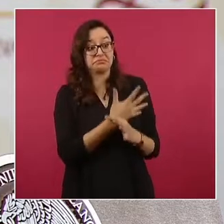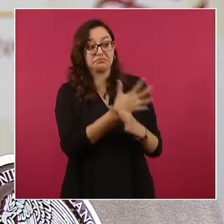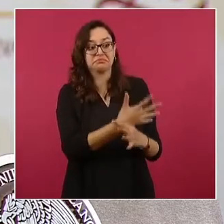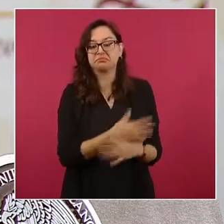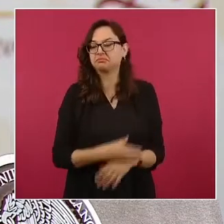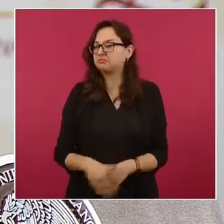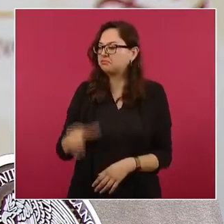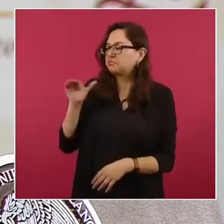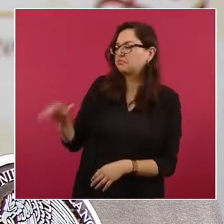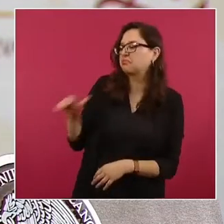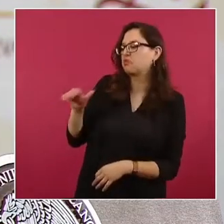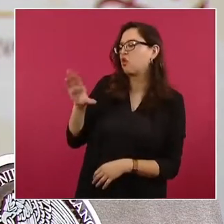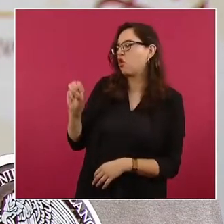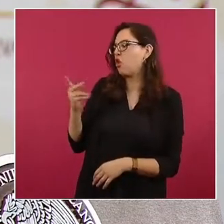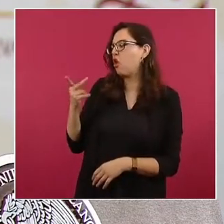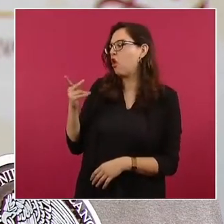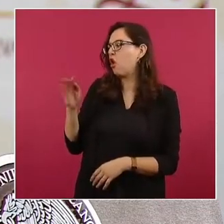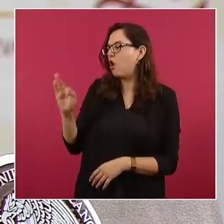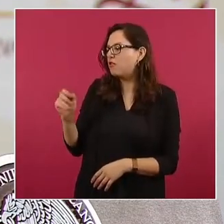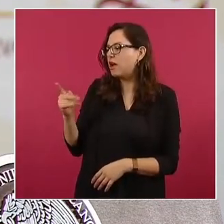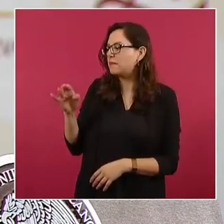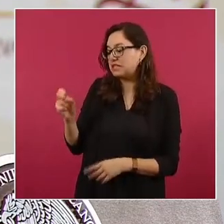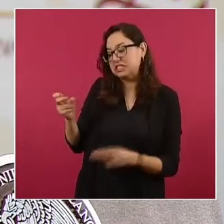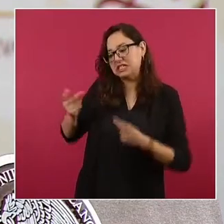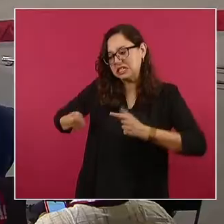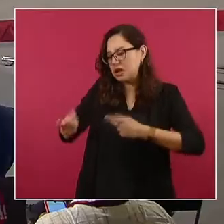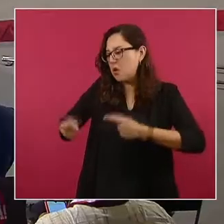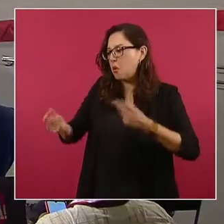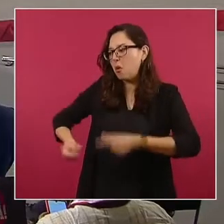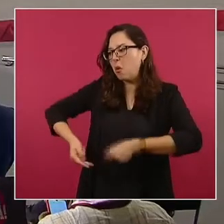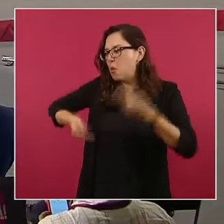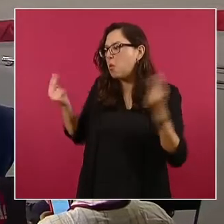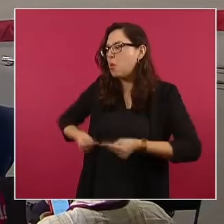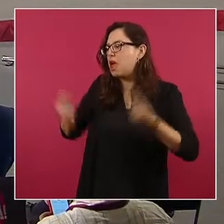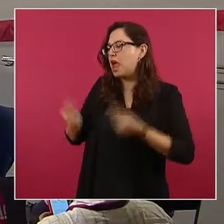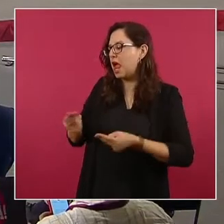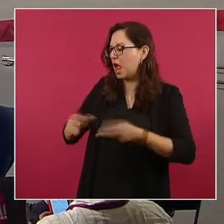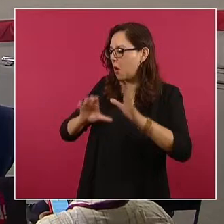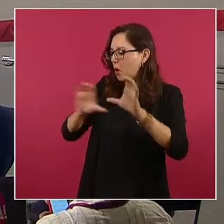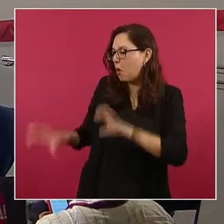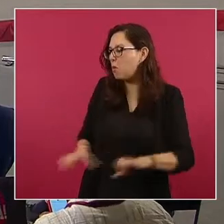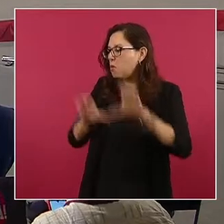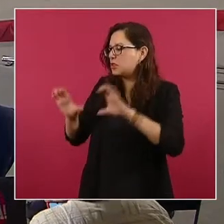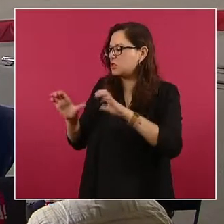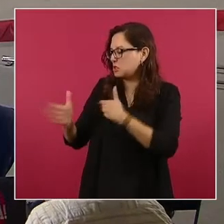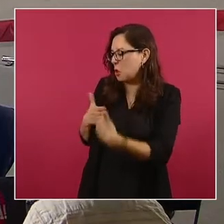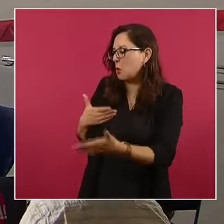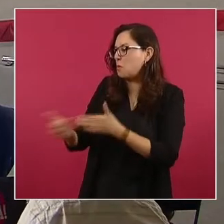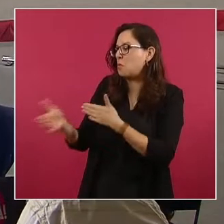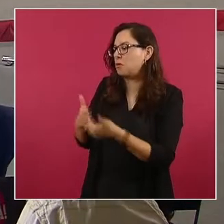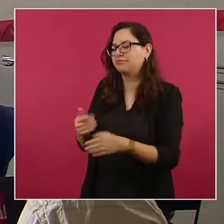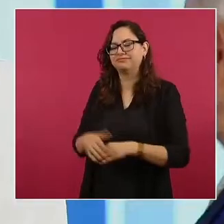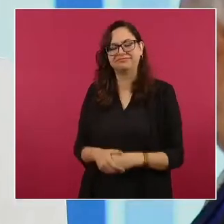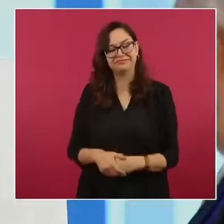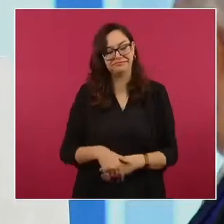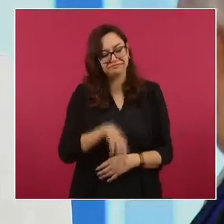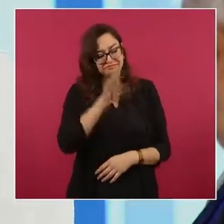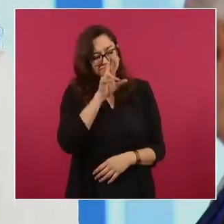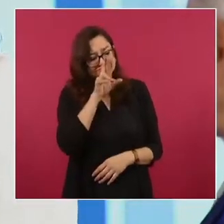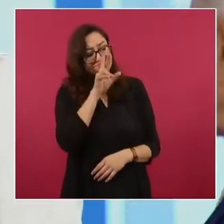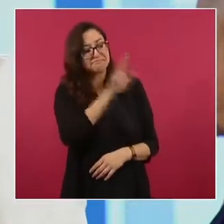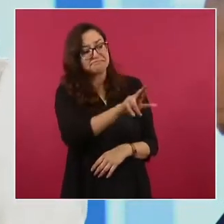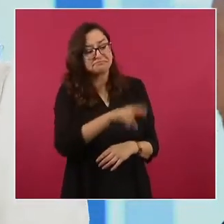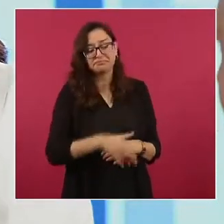digitalización. Nosotros le respondemos, la comisión ha avanzado en ese sentido de manera contundente